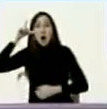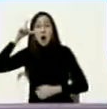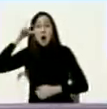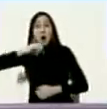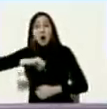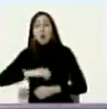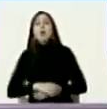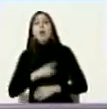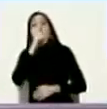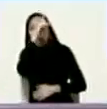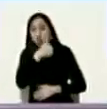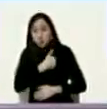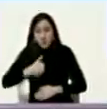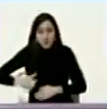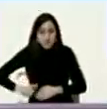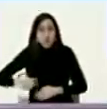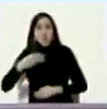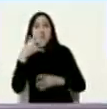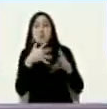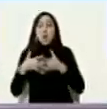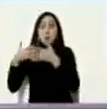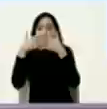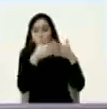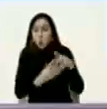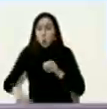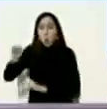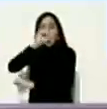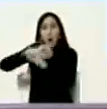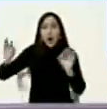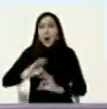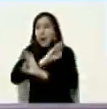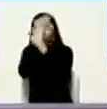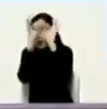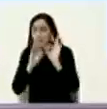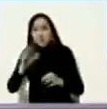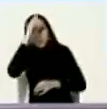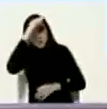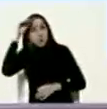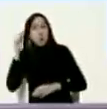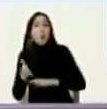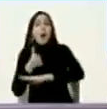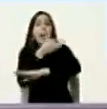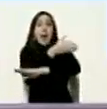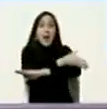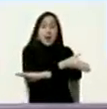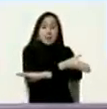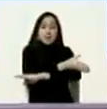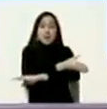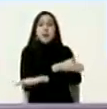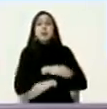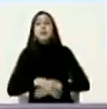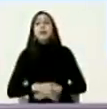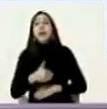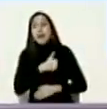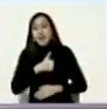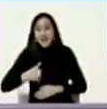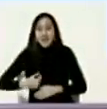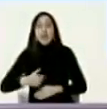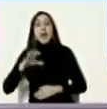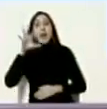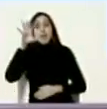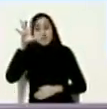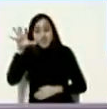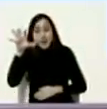el supremacismo y la arrogancia de Donald Trump aspira que su país sea un